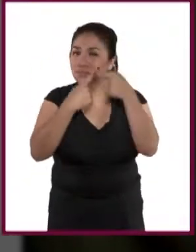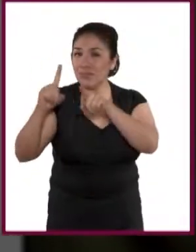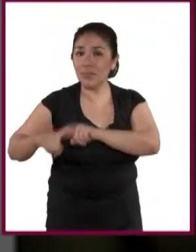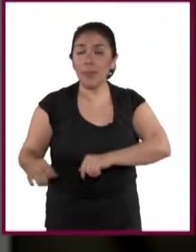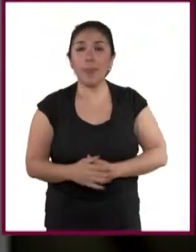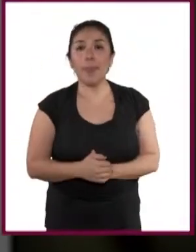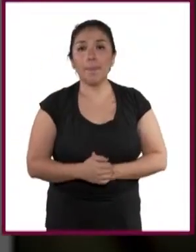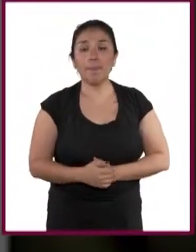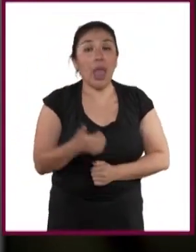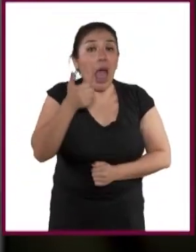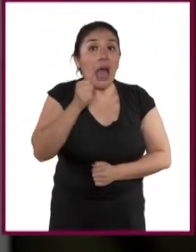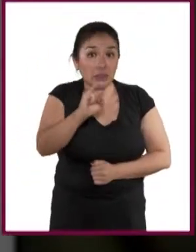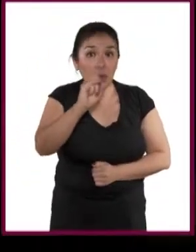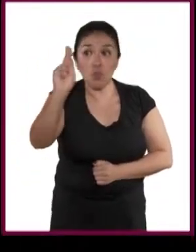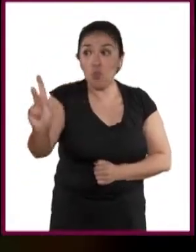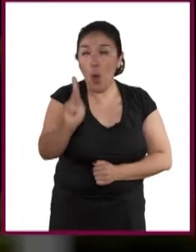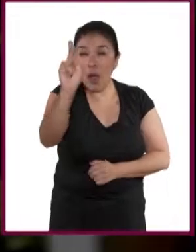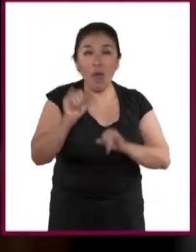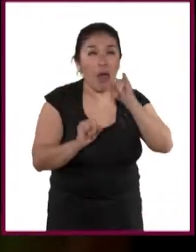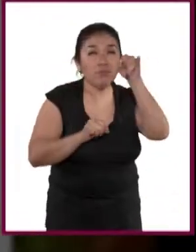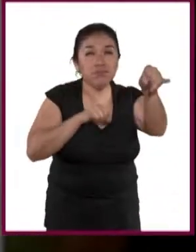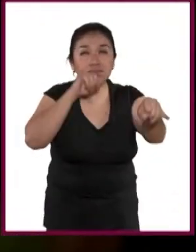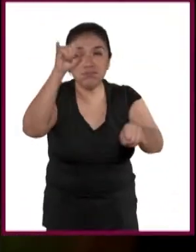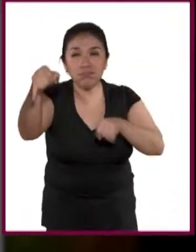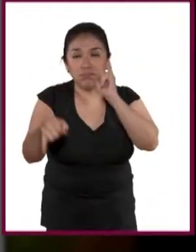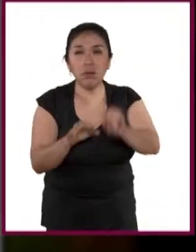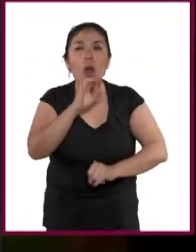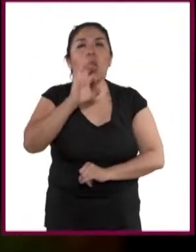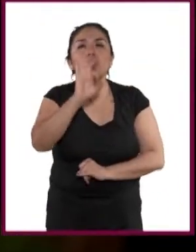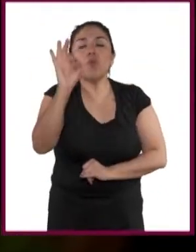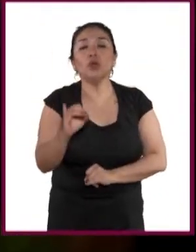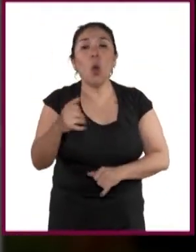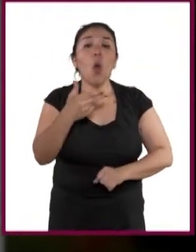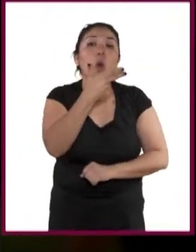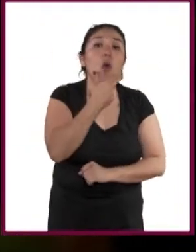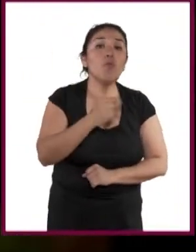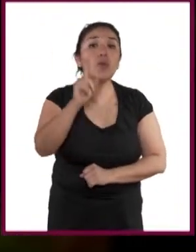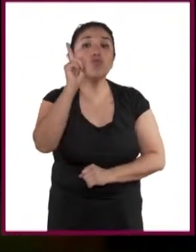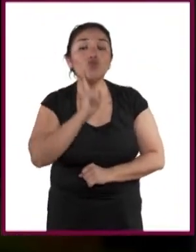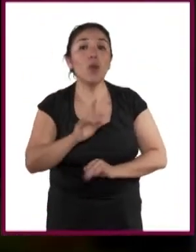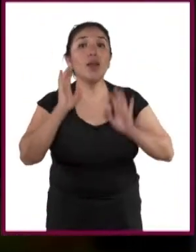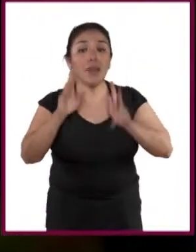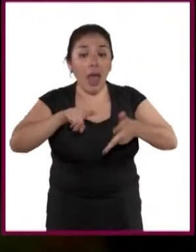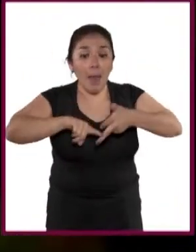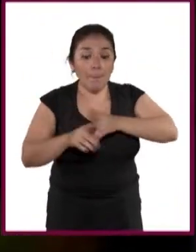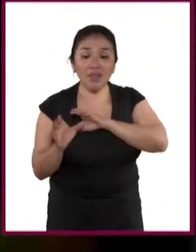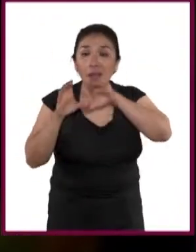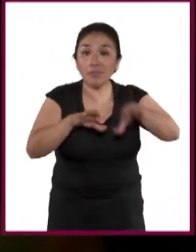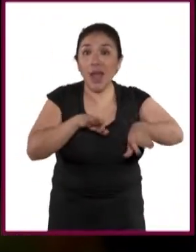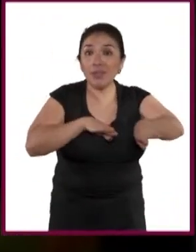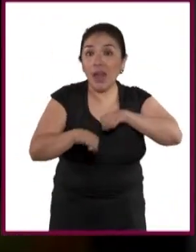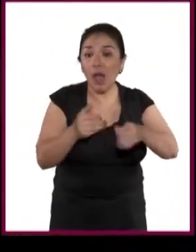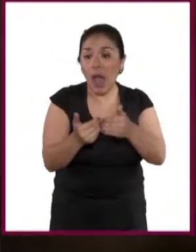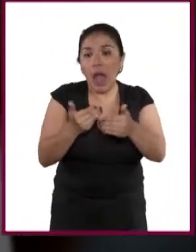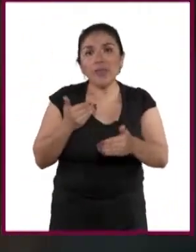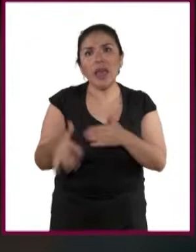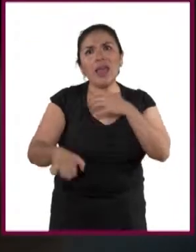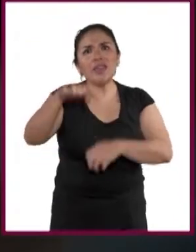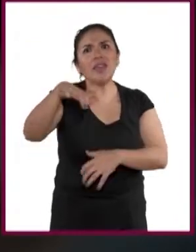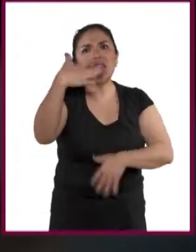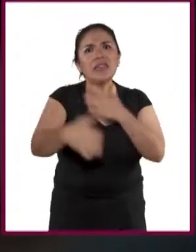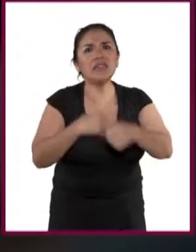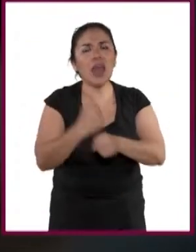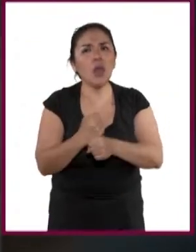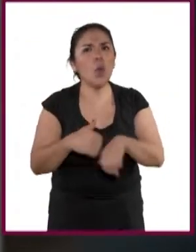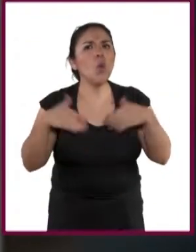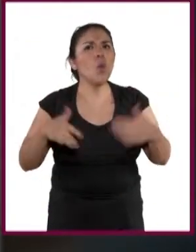cosas. En las localidades rurales, los porcentajes de varones y mujeres que iniciaron su vida laboral antes de los